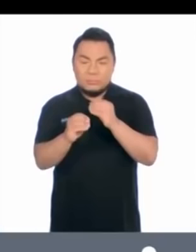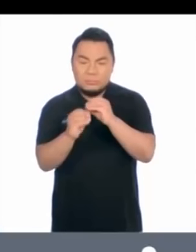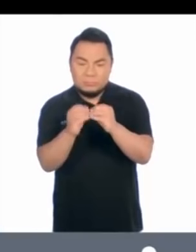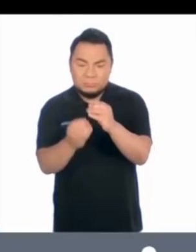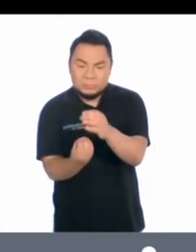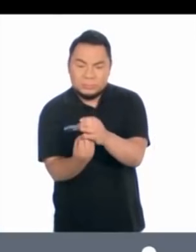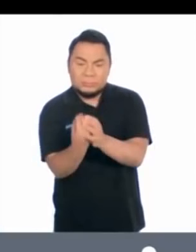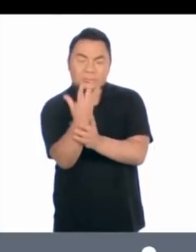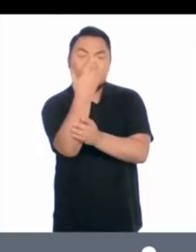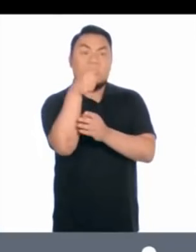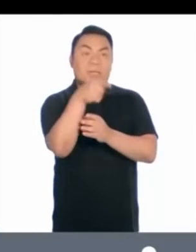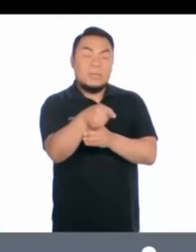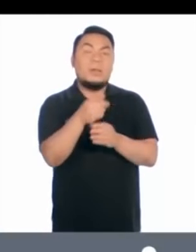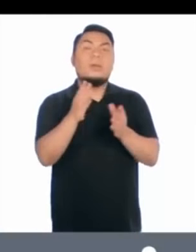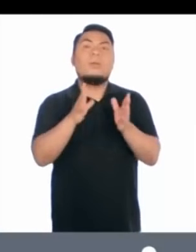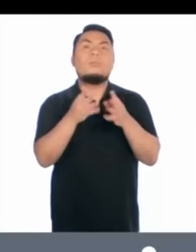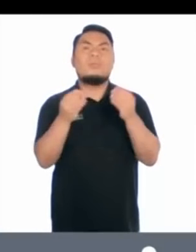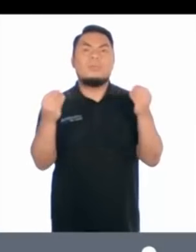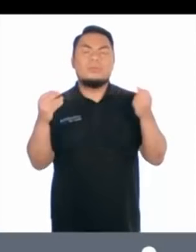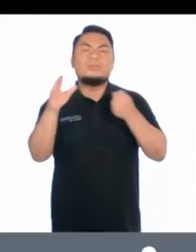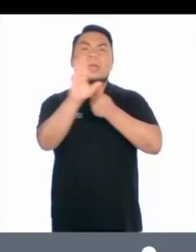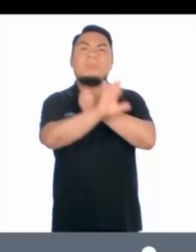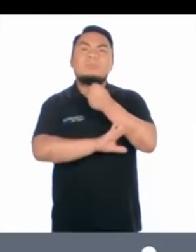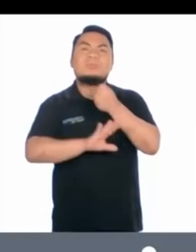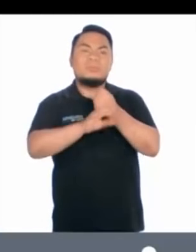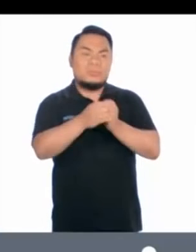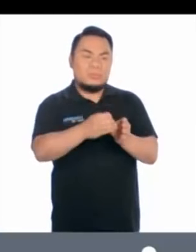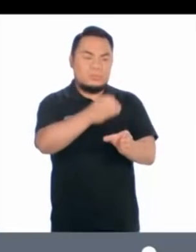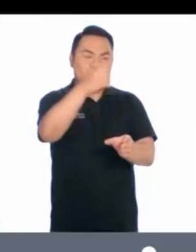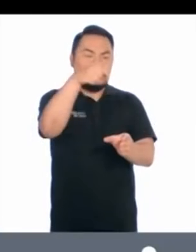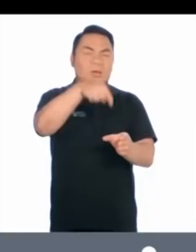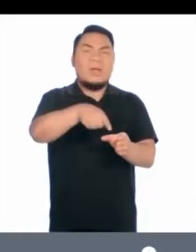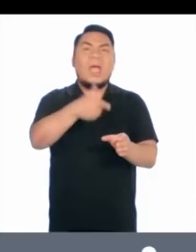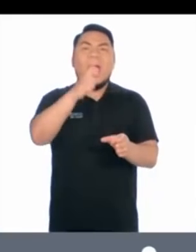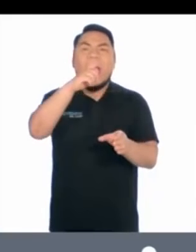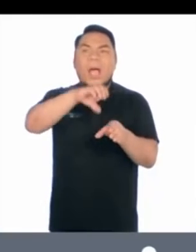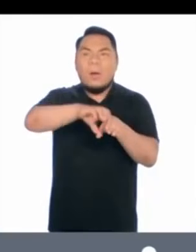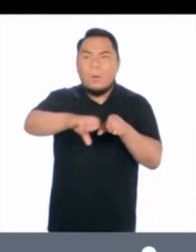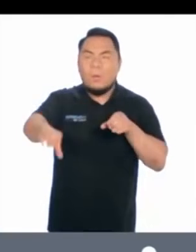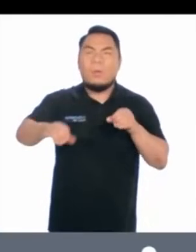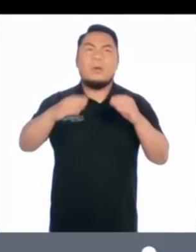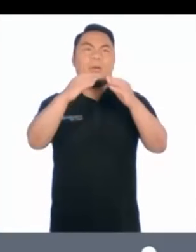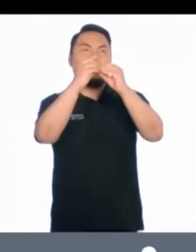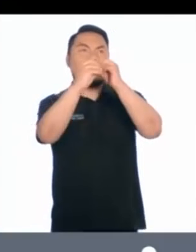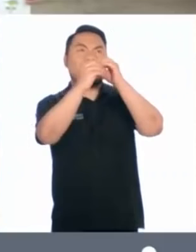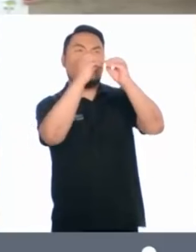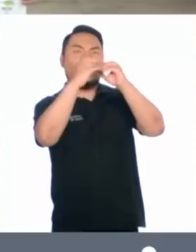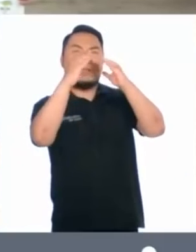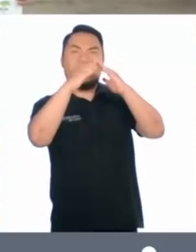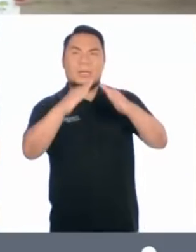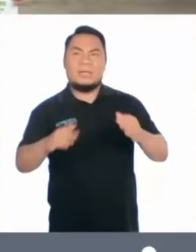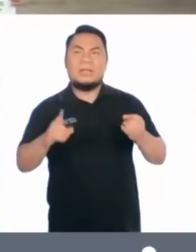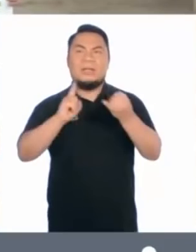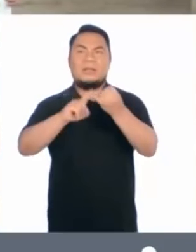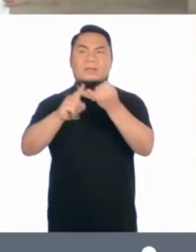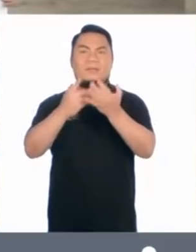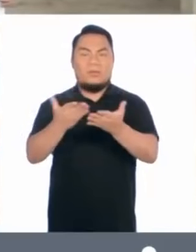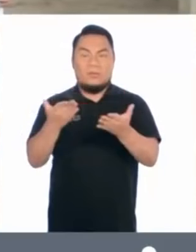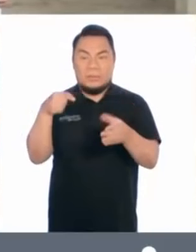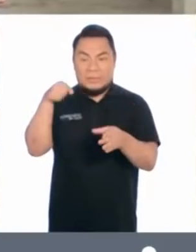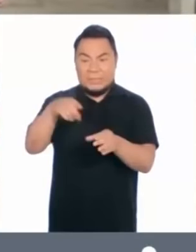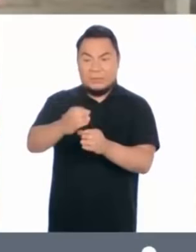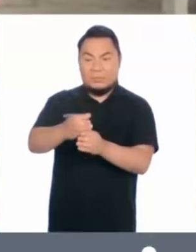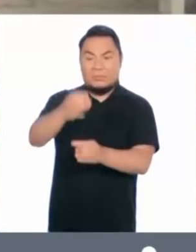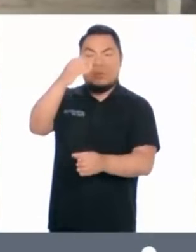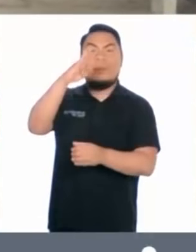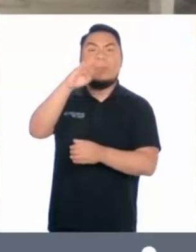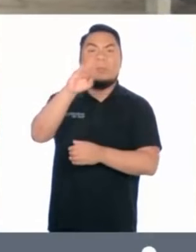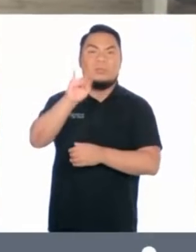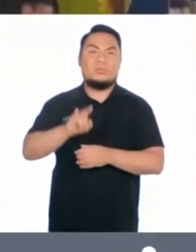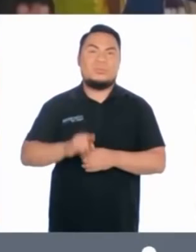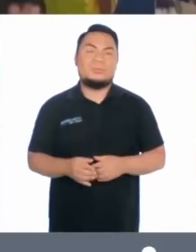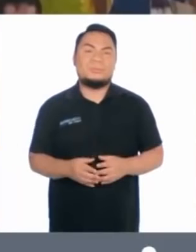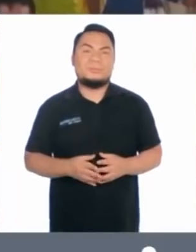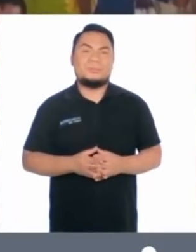ribereñas, protección de ojos de agua, captura de carbono y transformación de la materia prima.